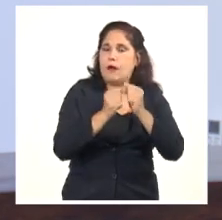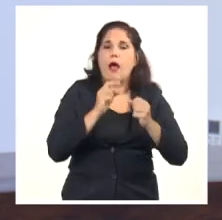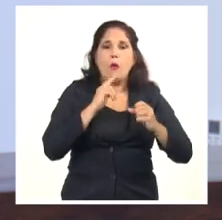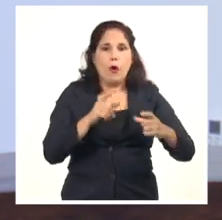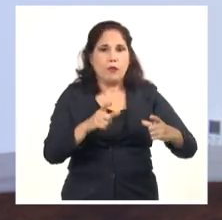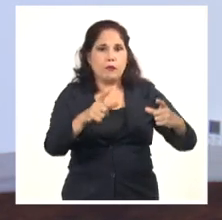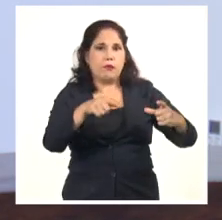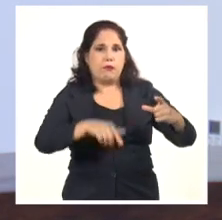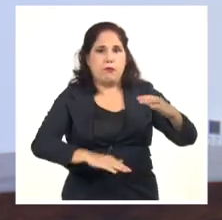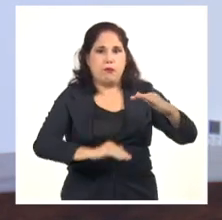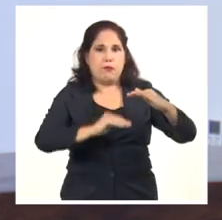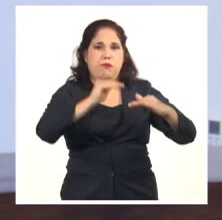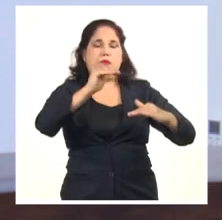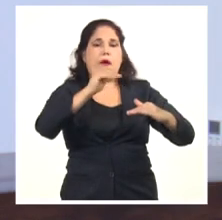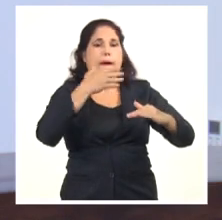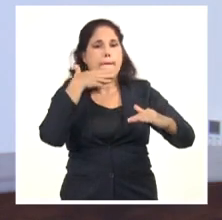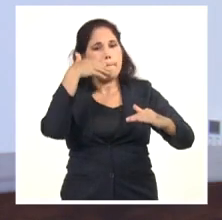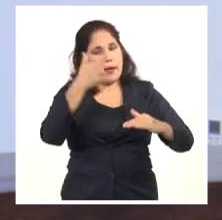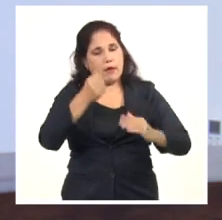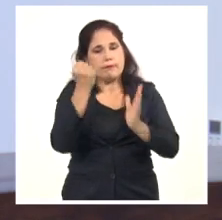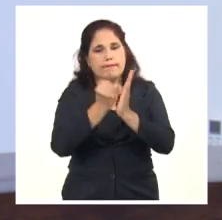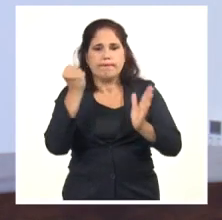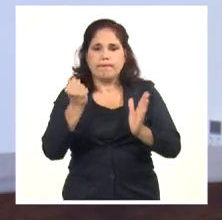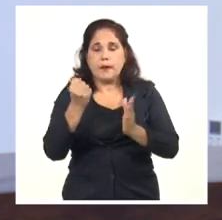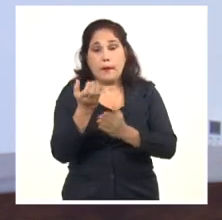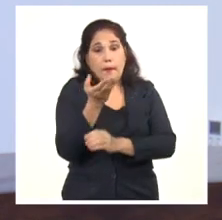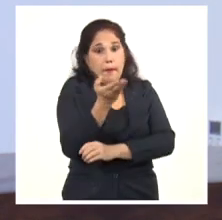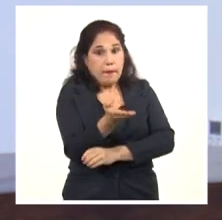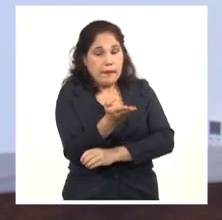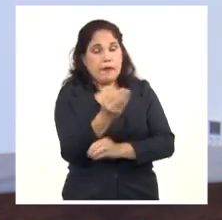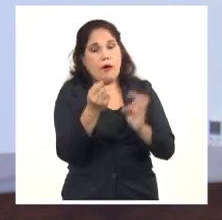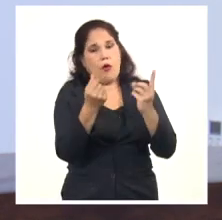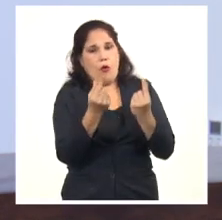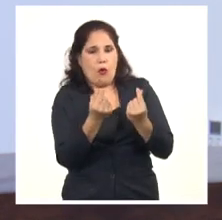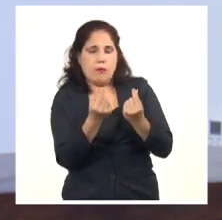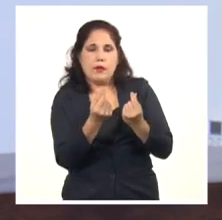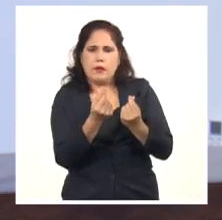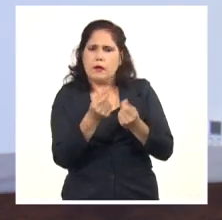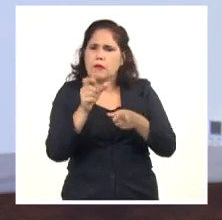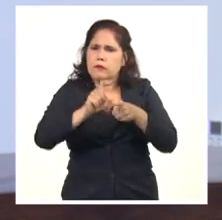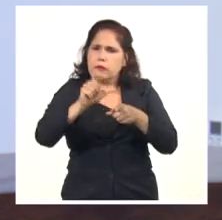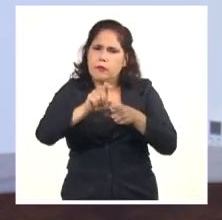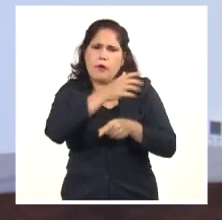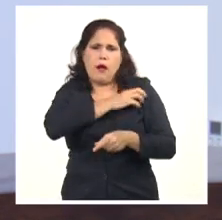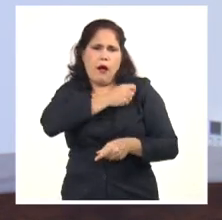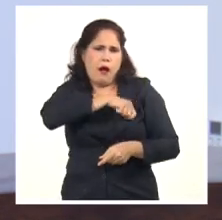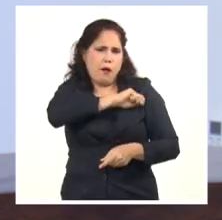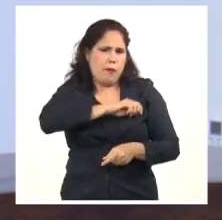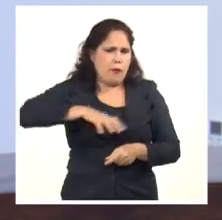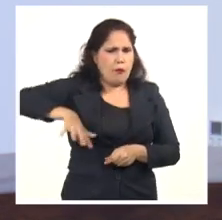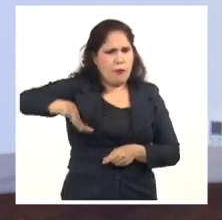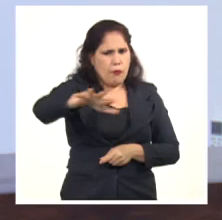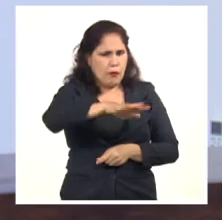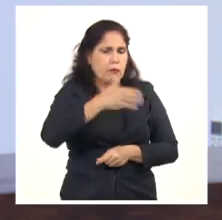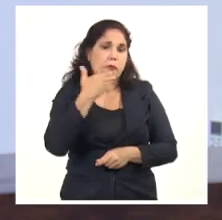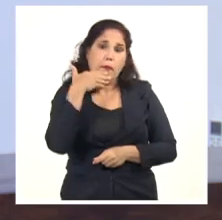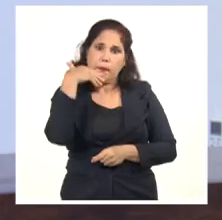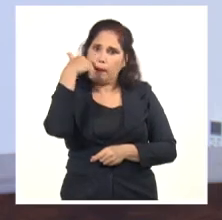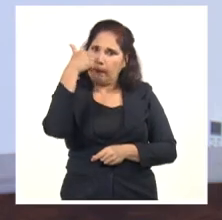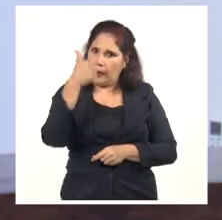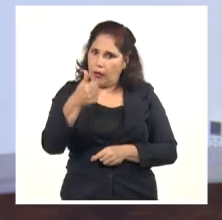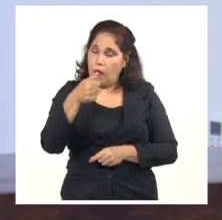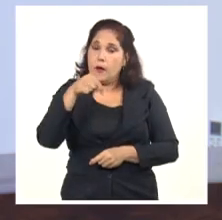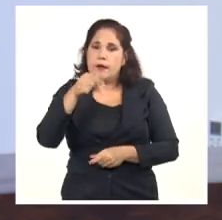realizado para garantizar las solicitudes de la economía y la sociedad, todos los balances de agua. Y esto